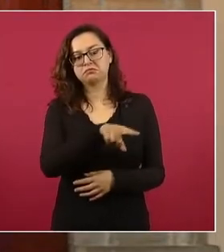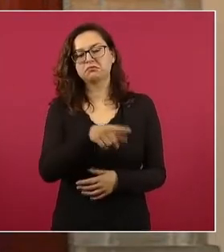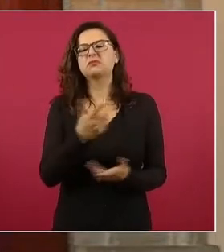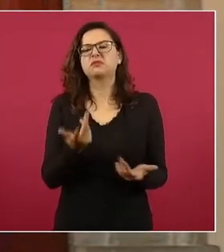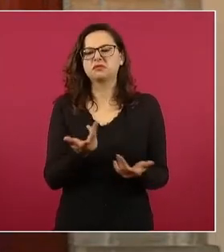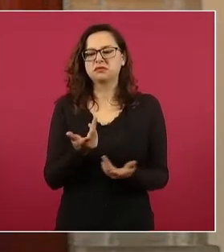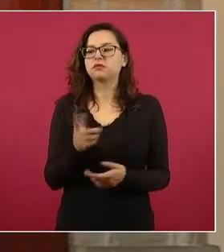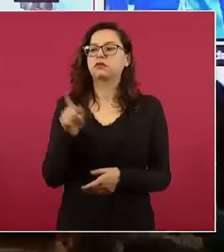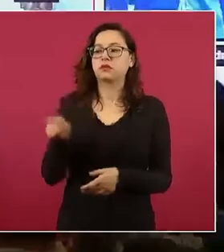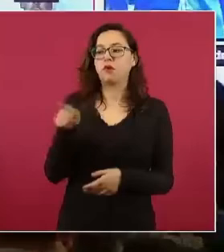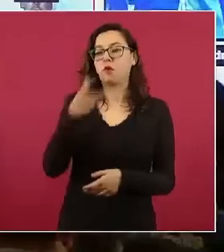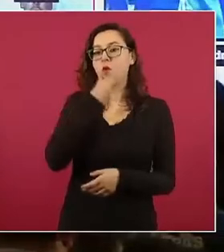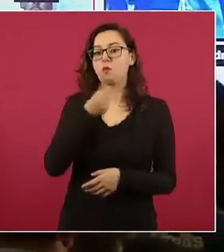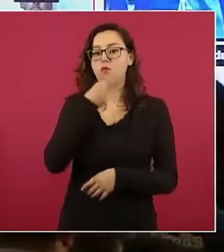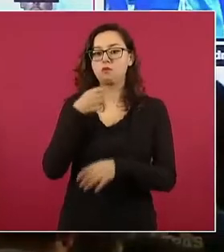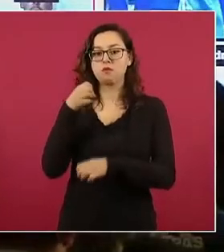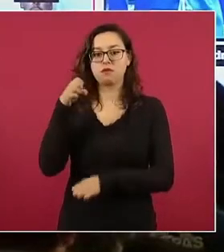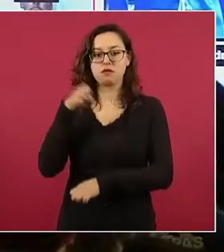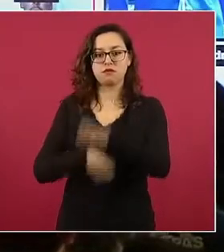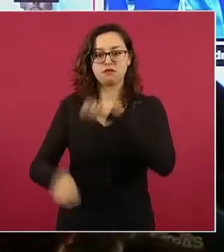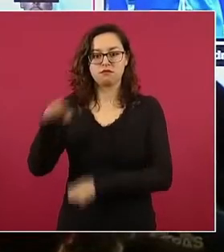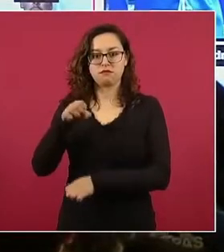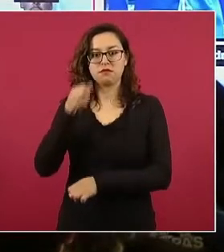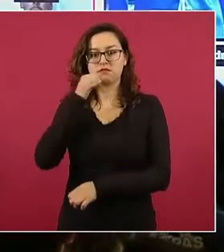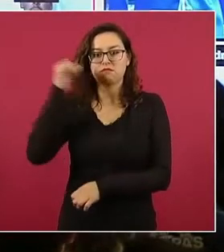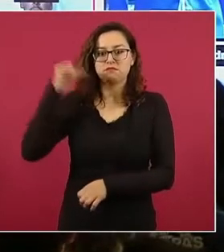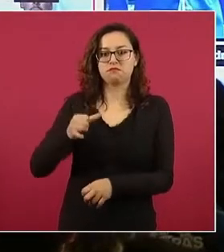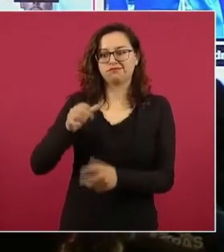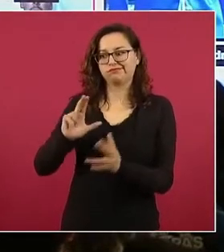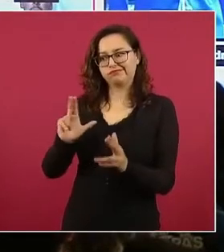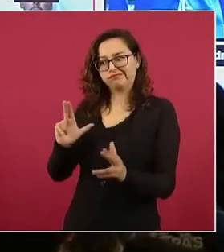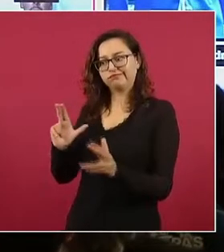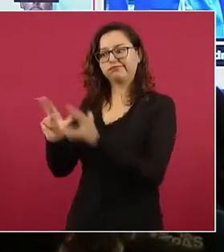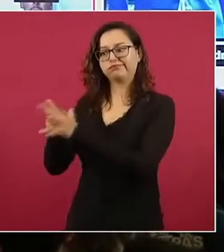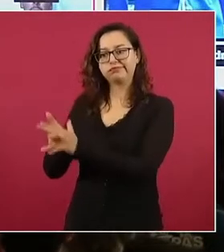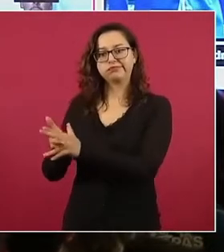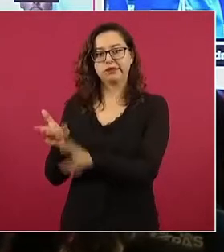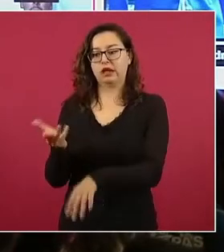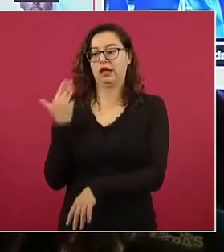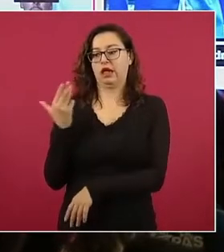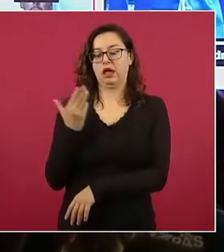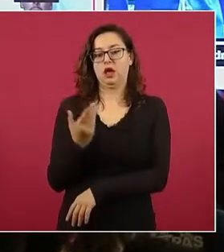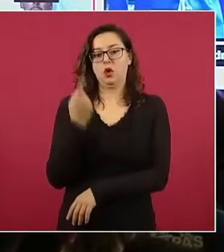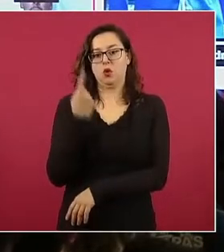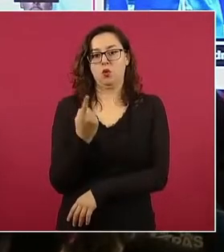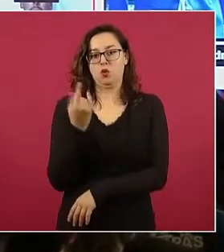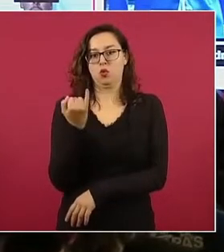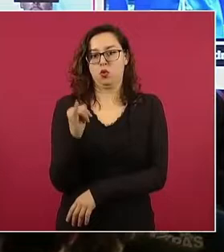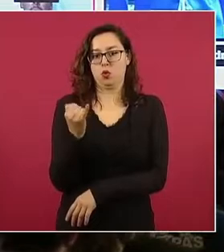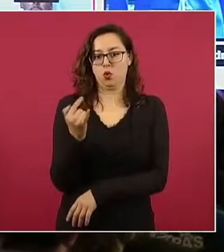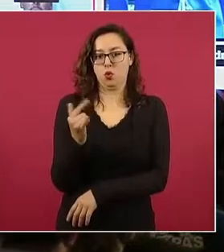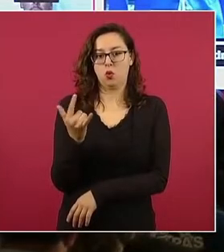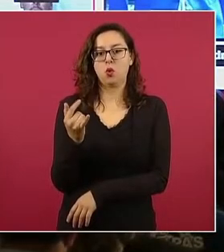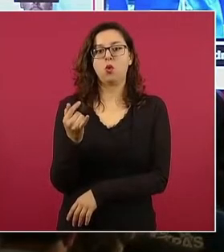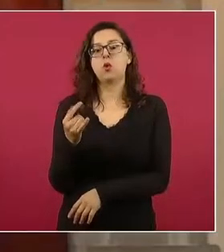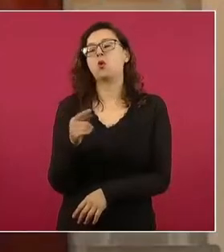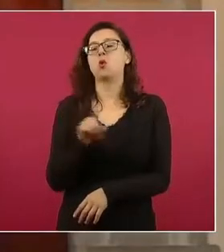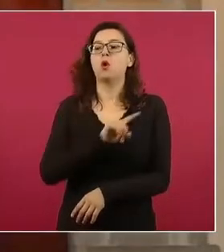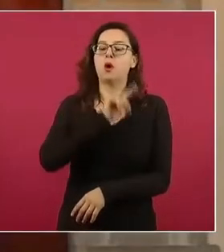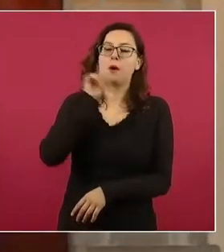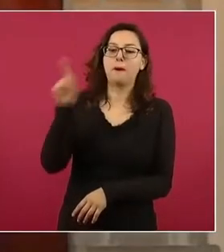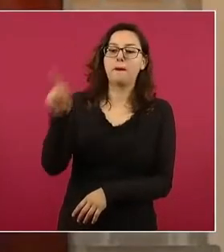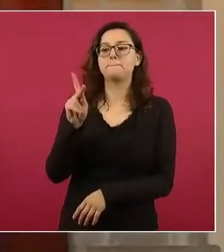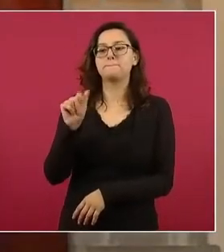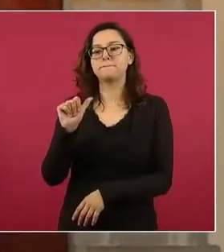Alexandro, que fue privado de la vida el pasado primero de julio en el municipio de Palenque.